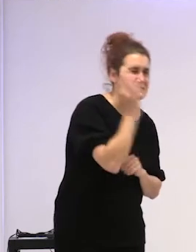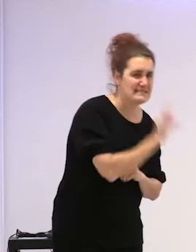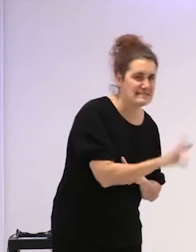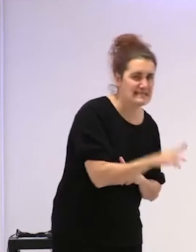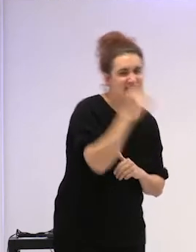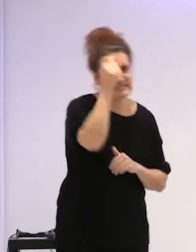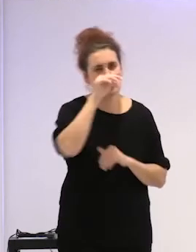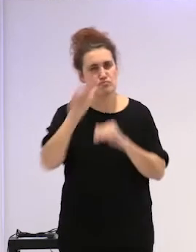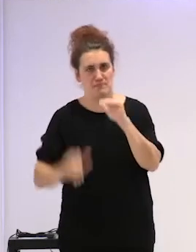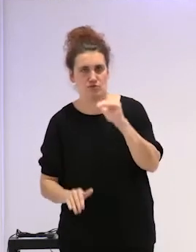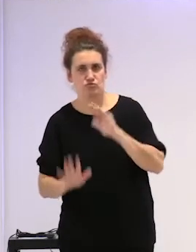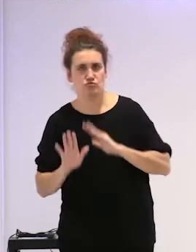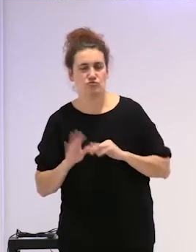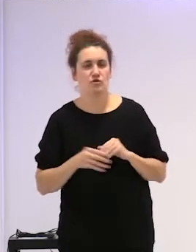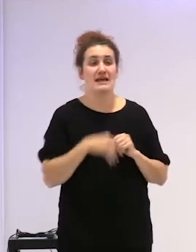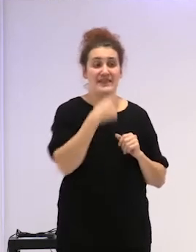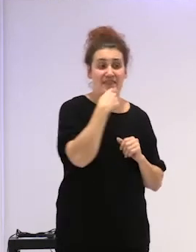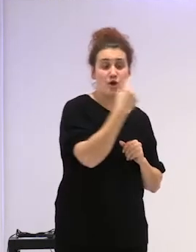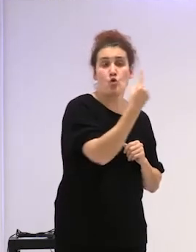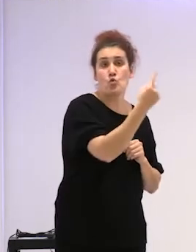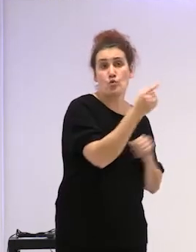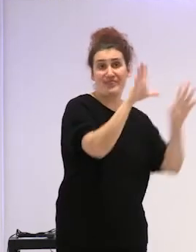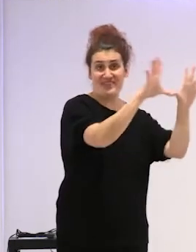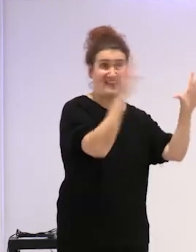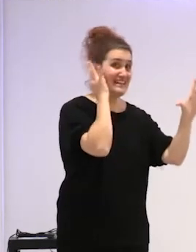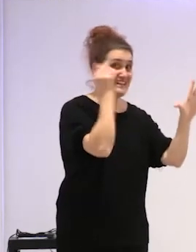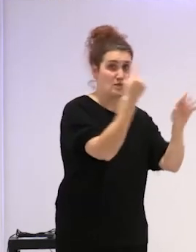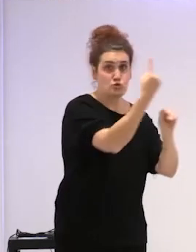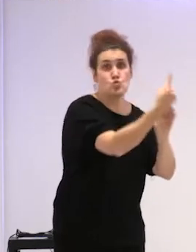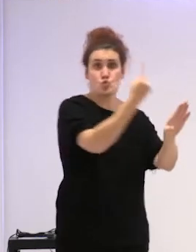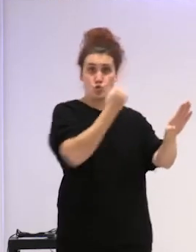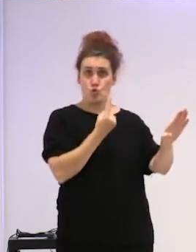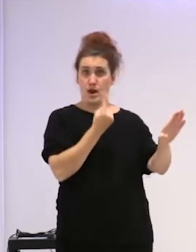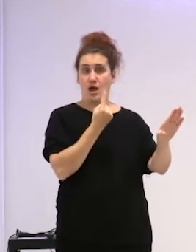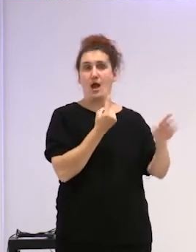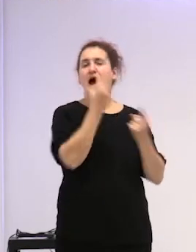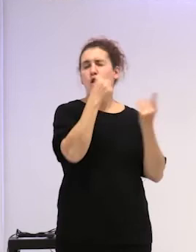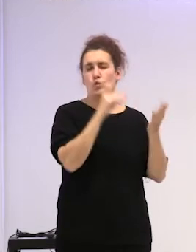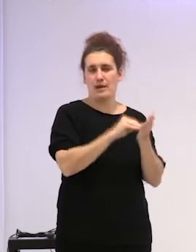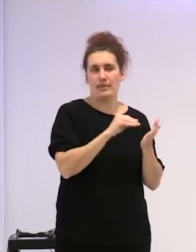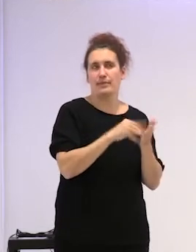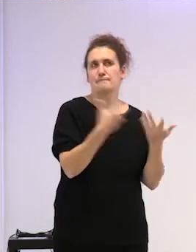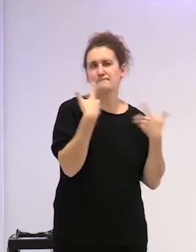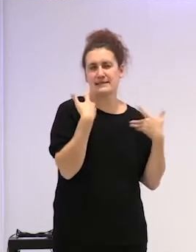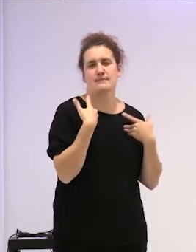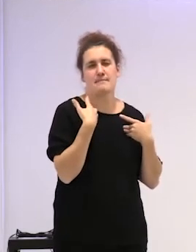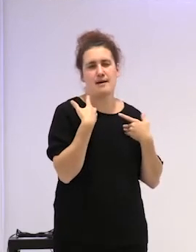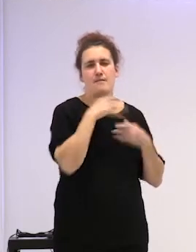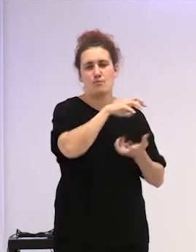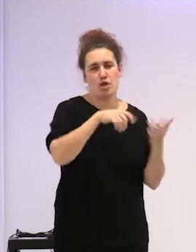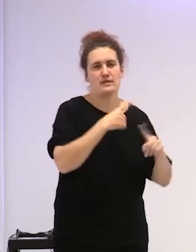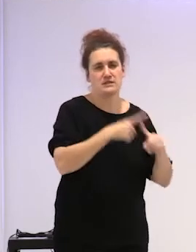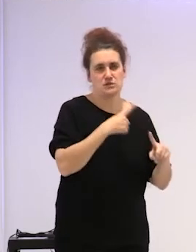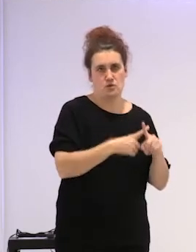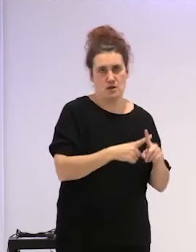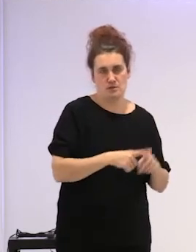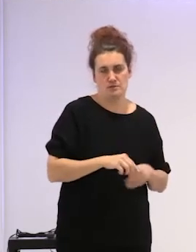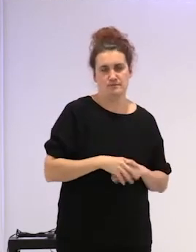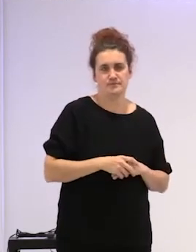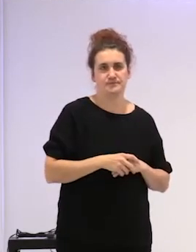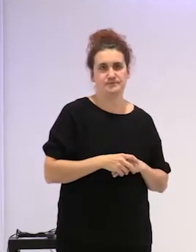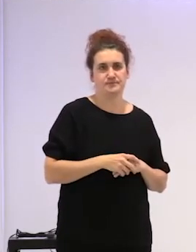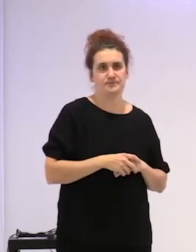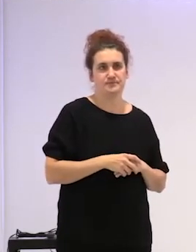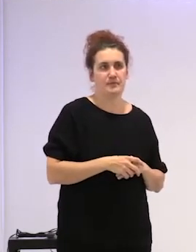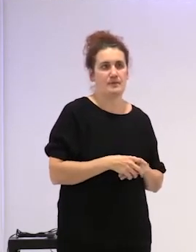Y nos dice que una de cada diez niñas en todo el mundo es alguna vez víctima de violencia sexual. A